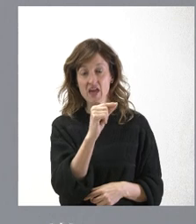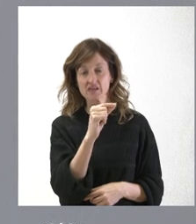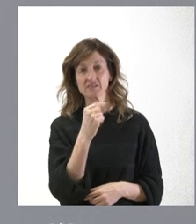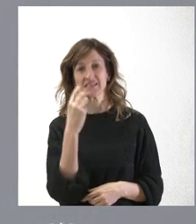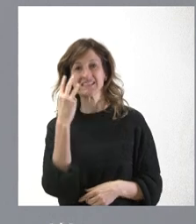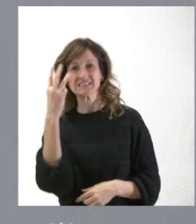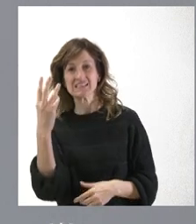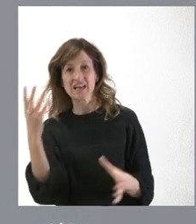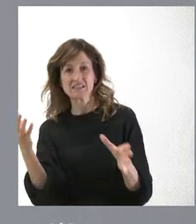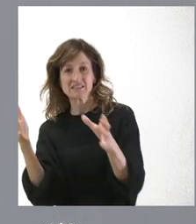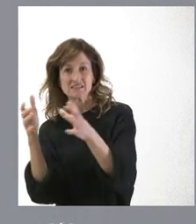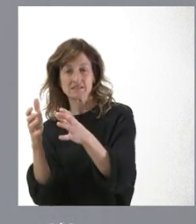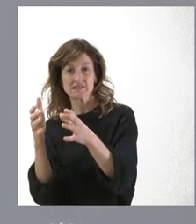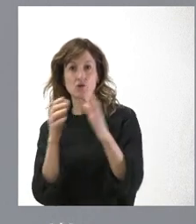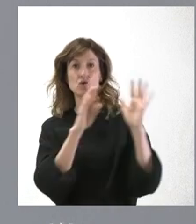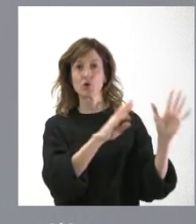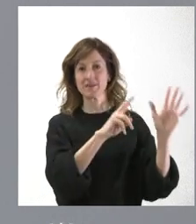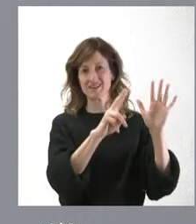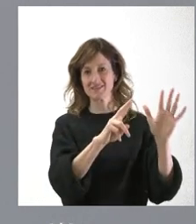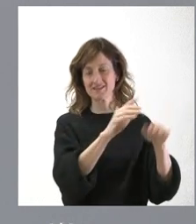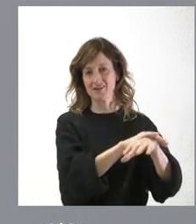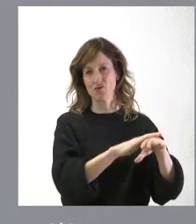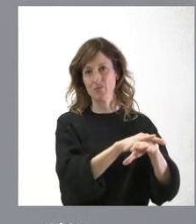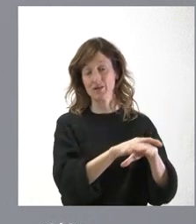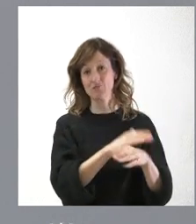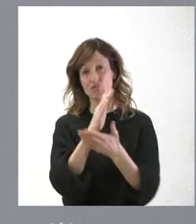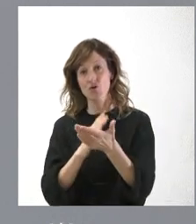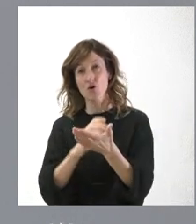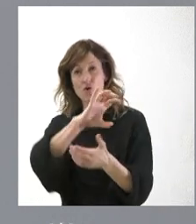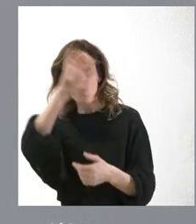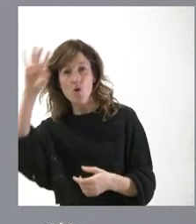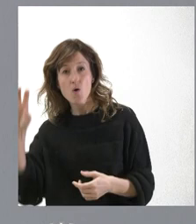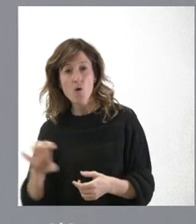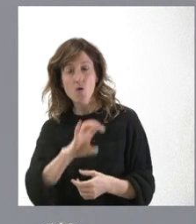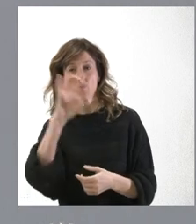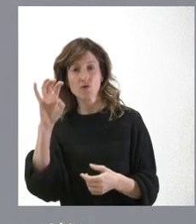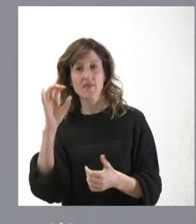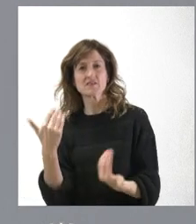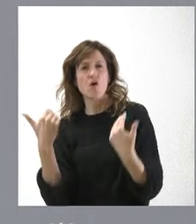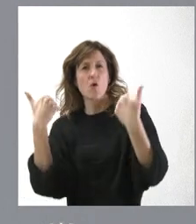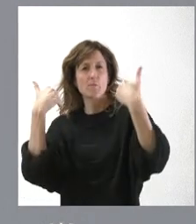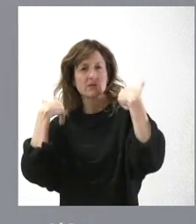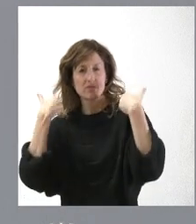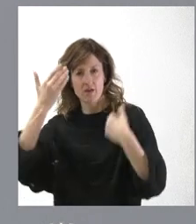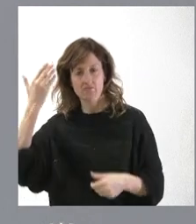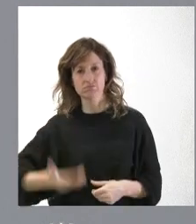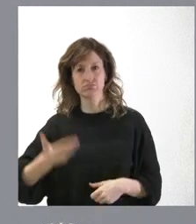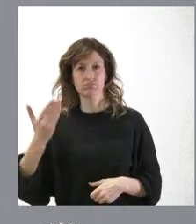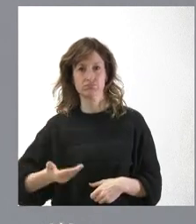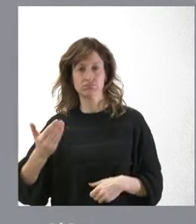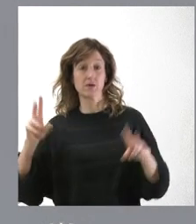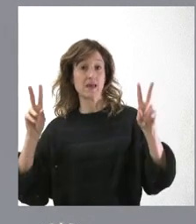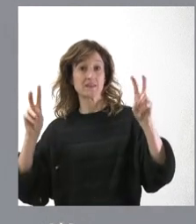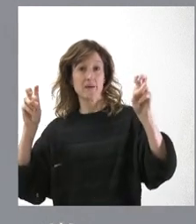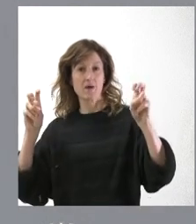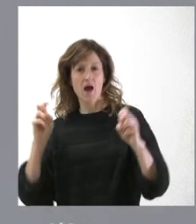comunidades autónomas, 97 para el Gobierno, siendo las comunidades autónomas quienes tienen competencias muy importantes en materias que